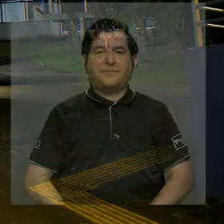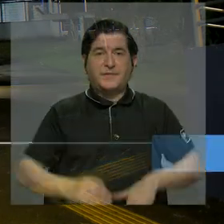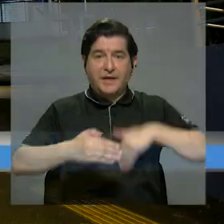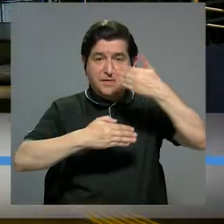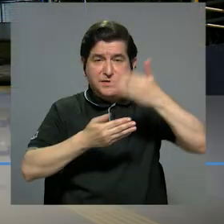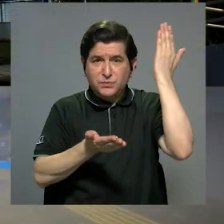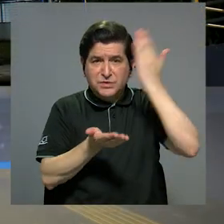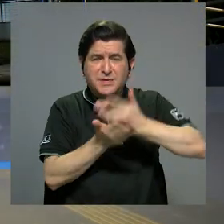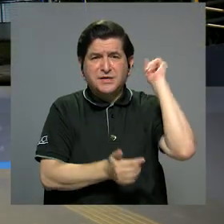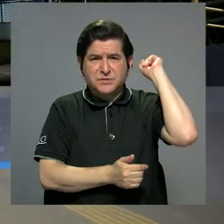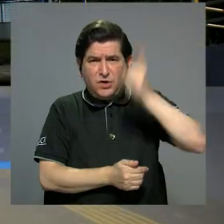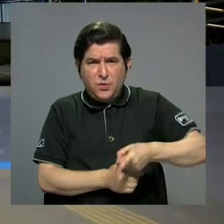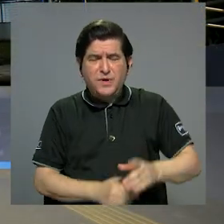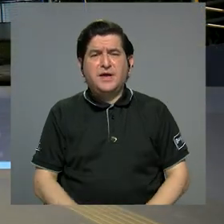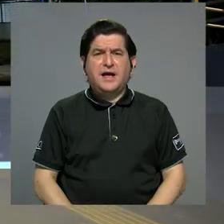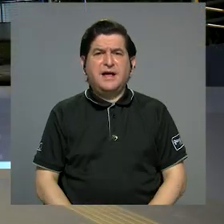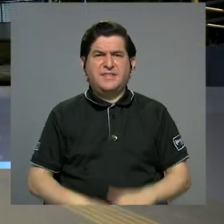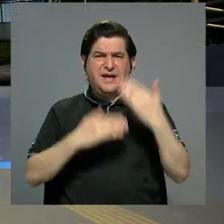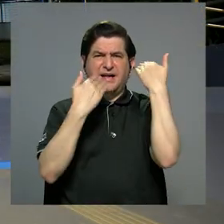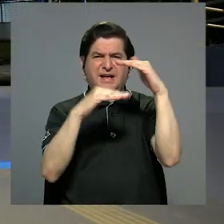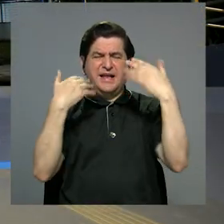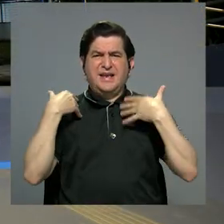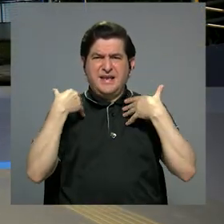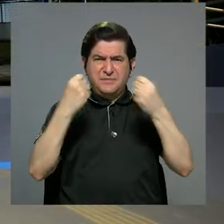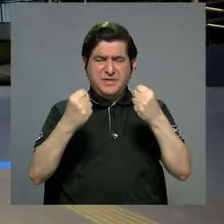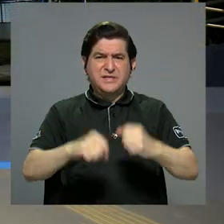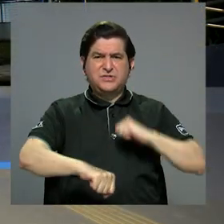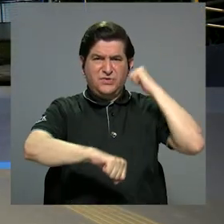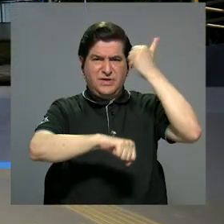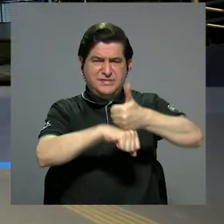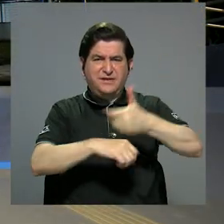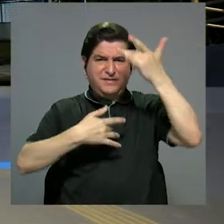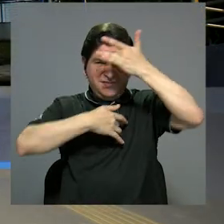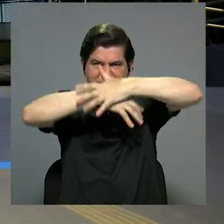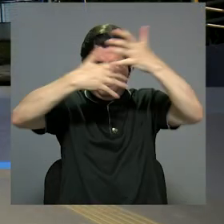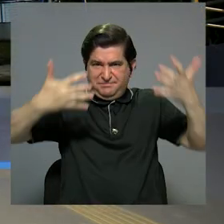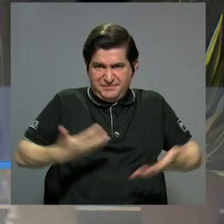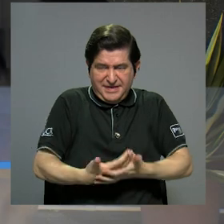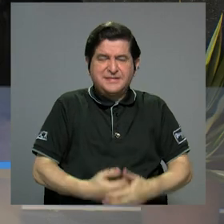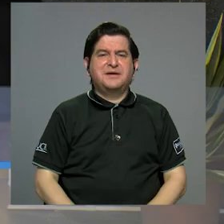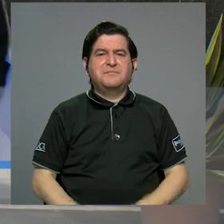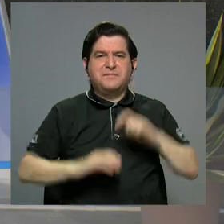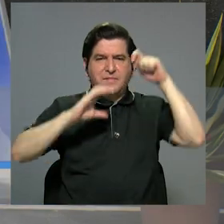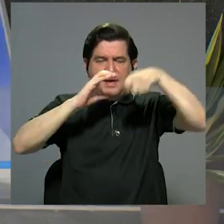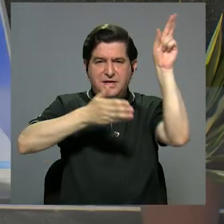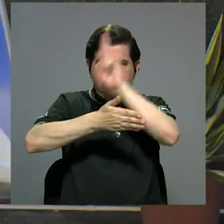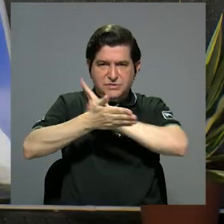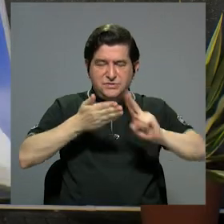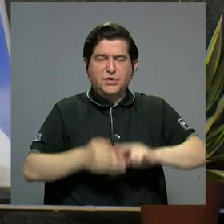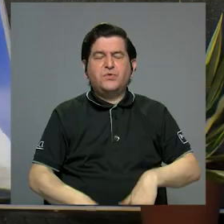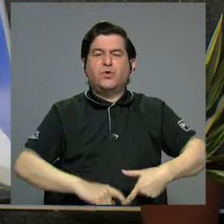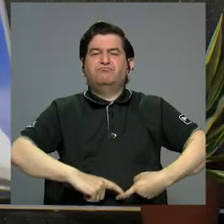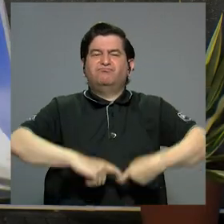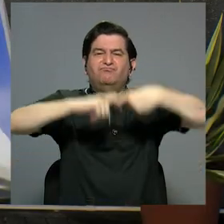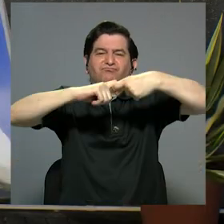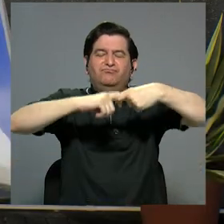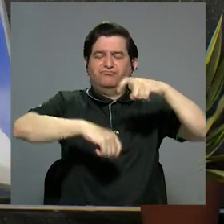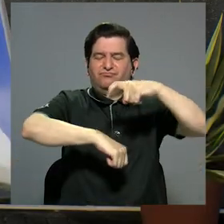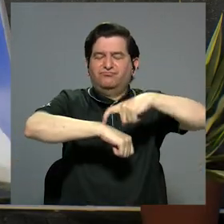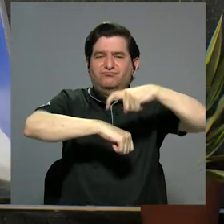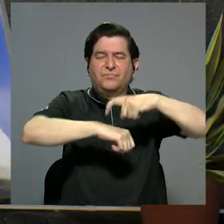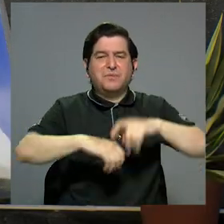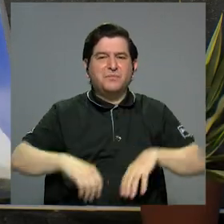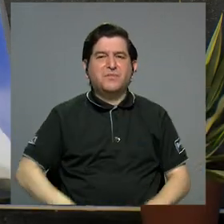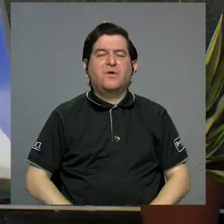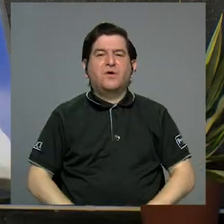Tras una pausa obligada por las restricciones sanitarias que se impusieron por la pandemia, el cine universitario debió suspender por un